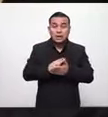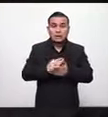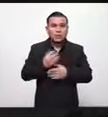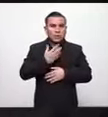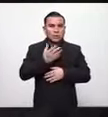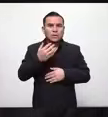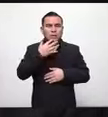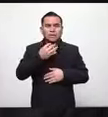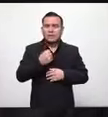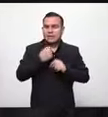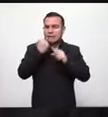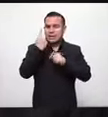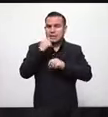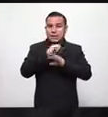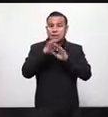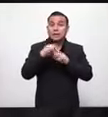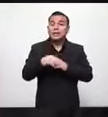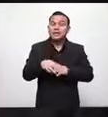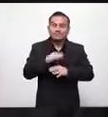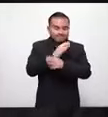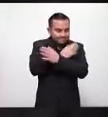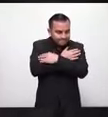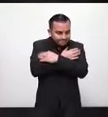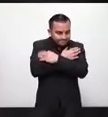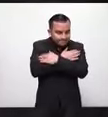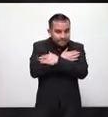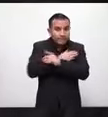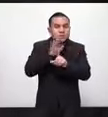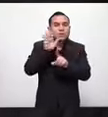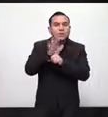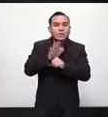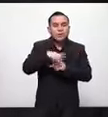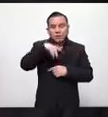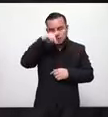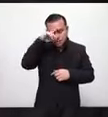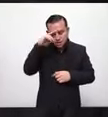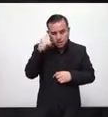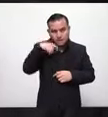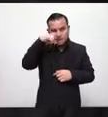tus palabras te felicito por tu excelente